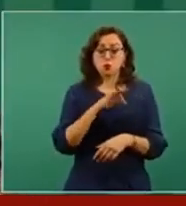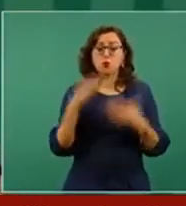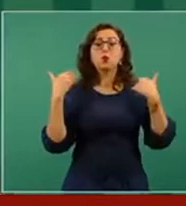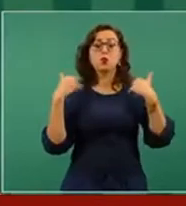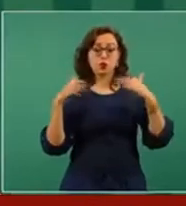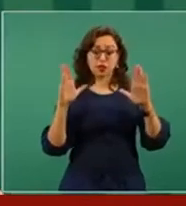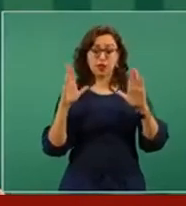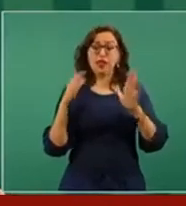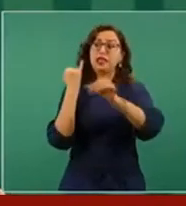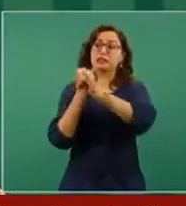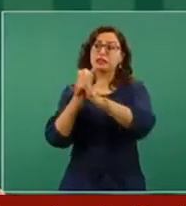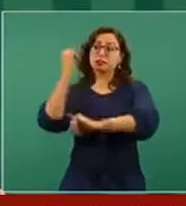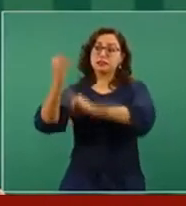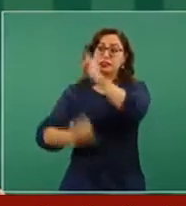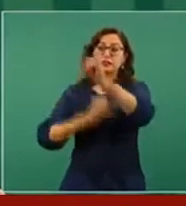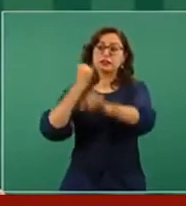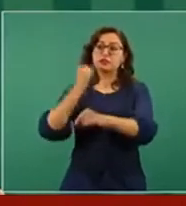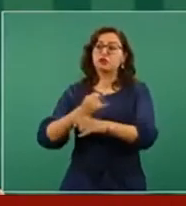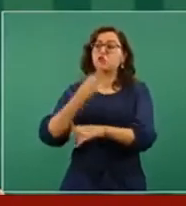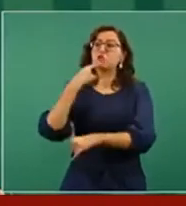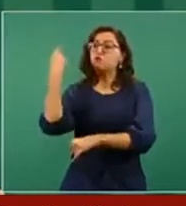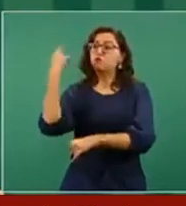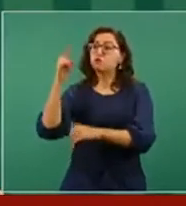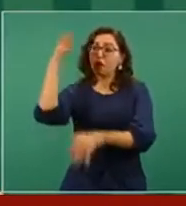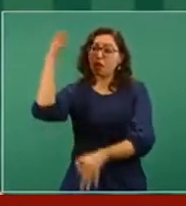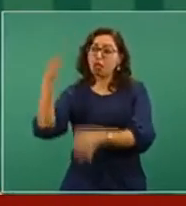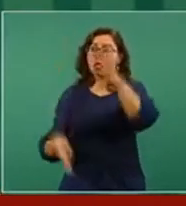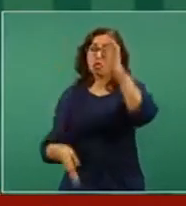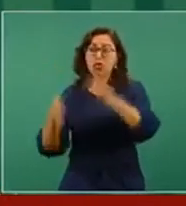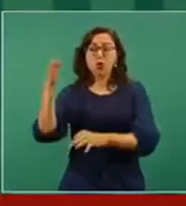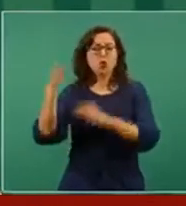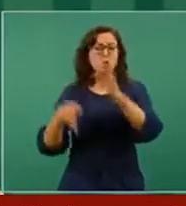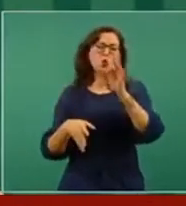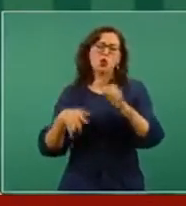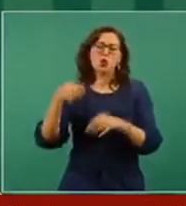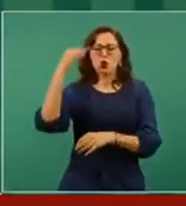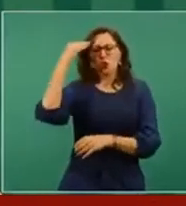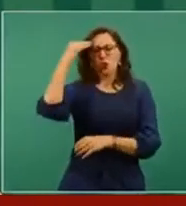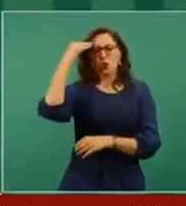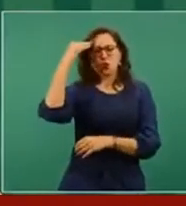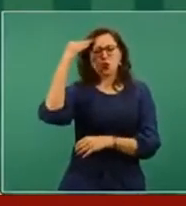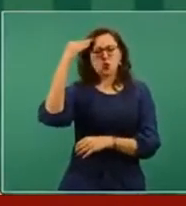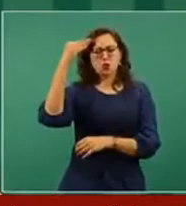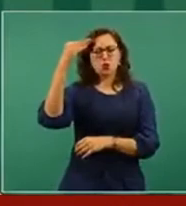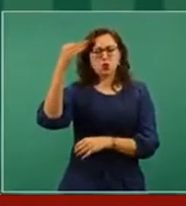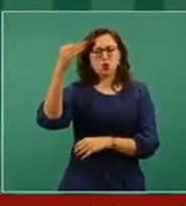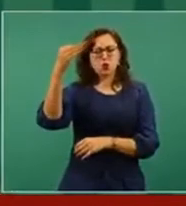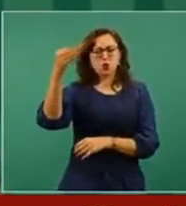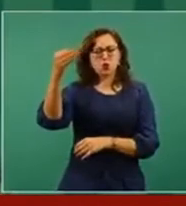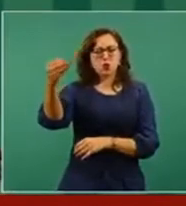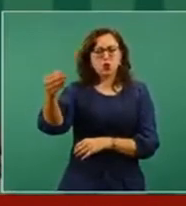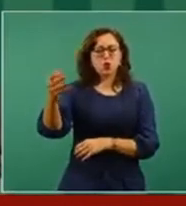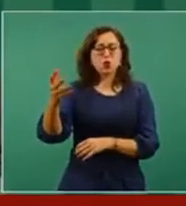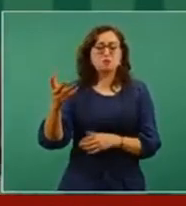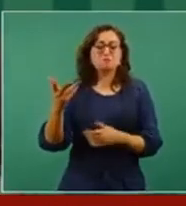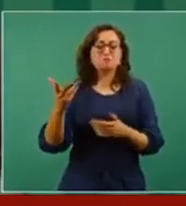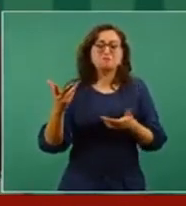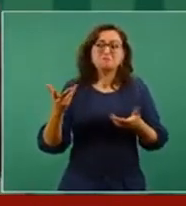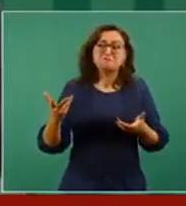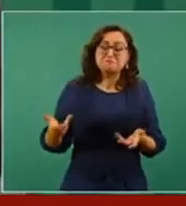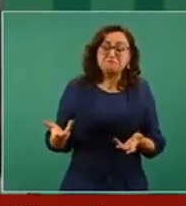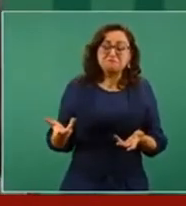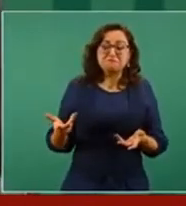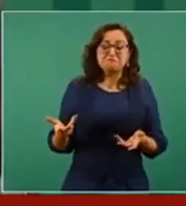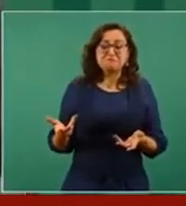y eso lleva mucho tiempo y no sabemos